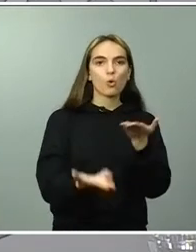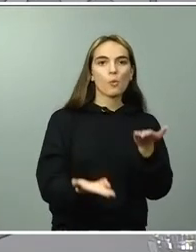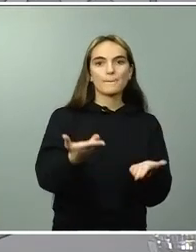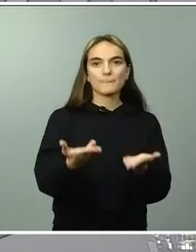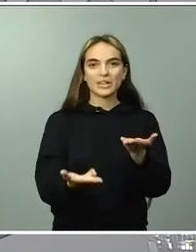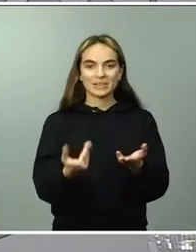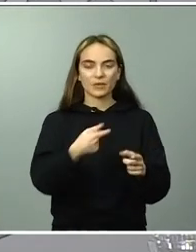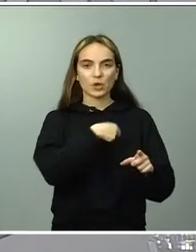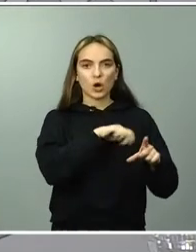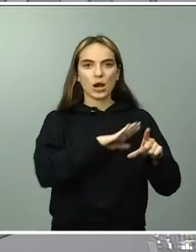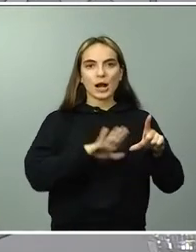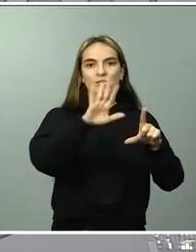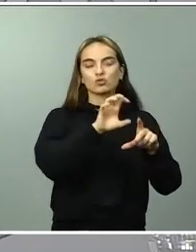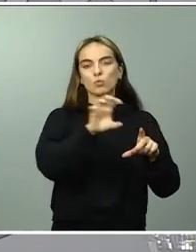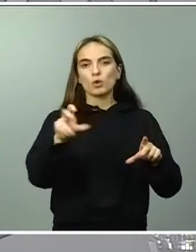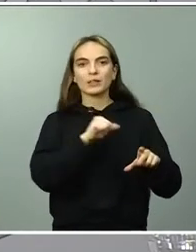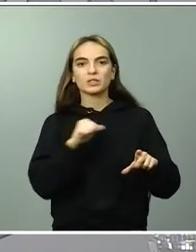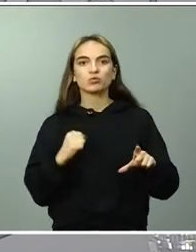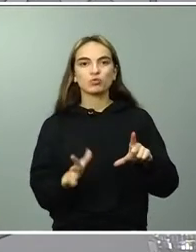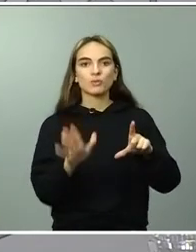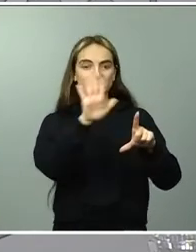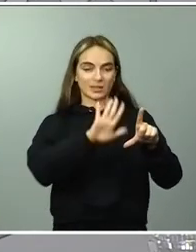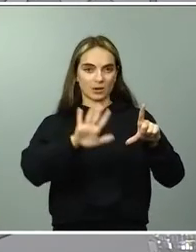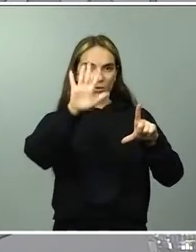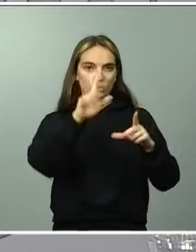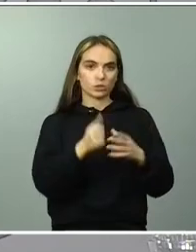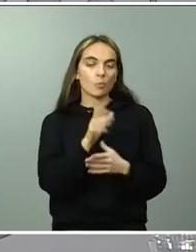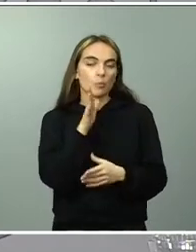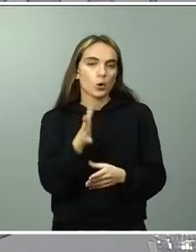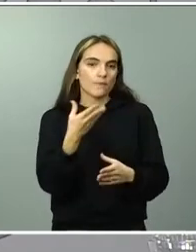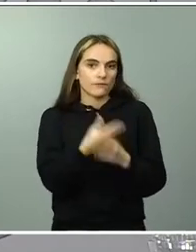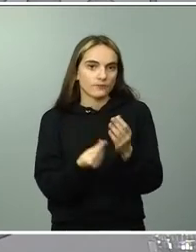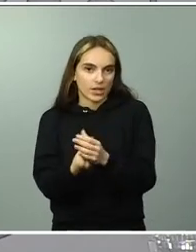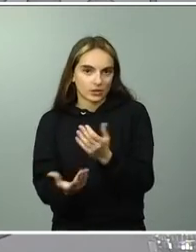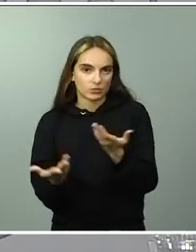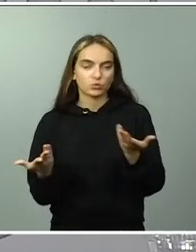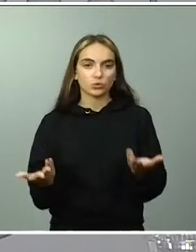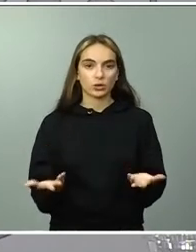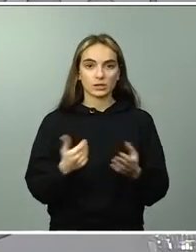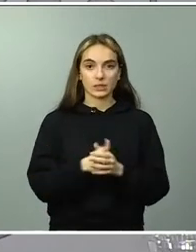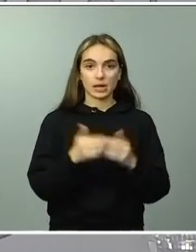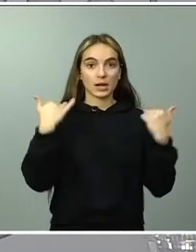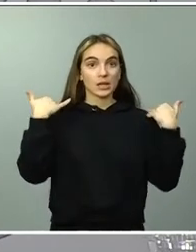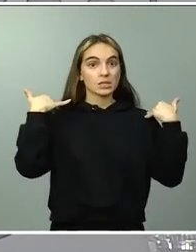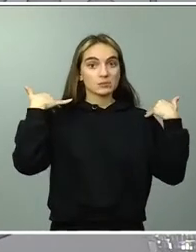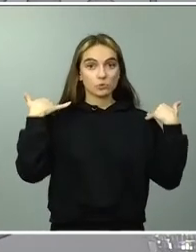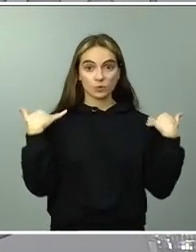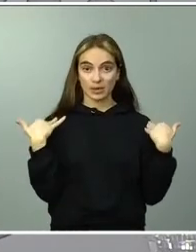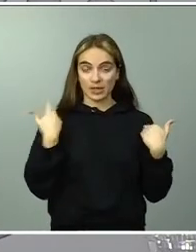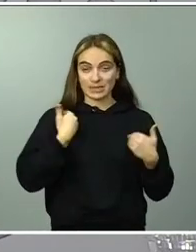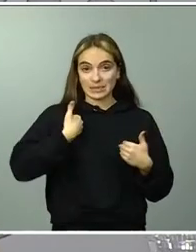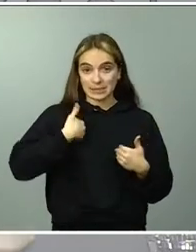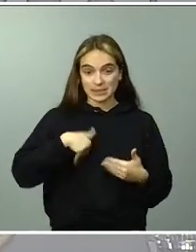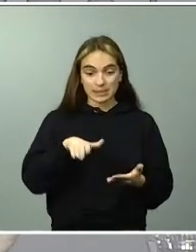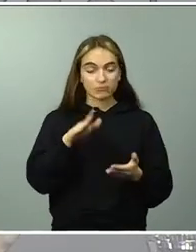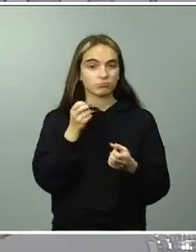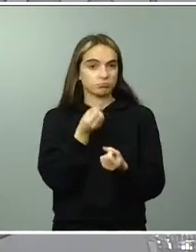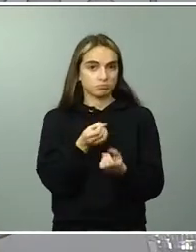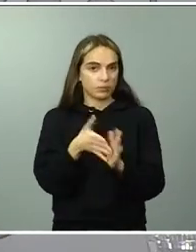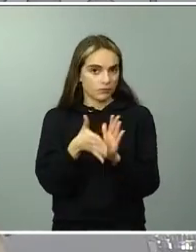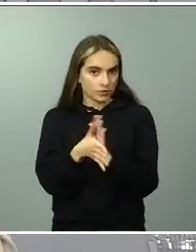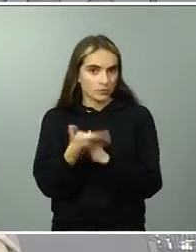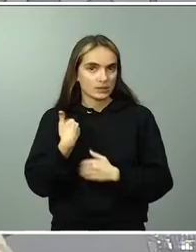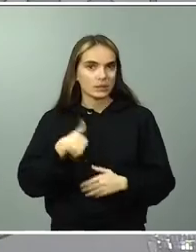por el error producido por tanto en ambos casos se han producido esas responsabilidades se ha dado cuenta de esas responsabilidades políticas muchas gracias